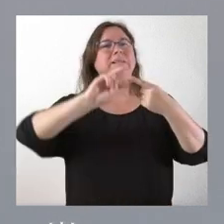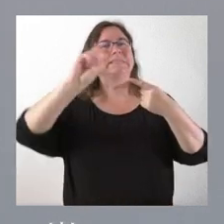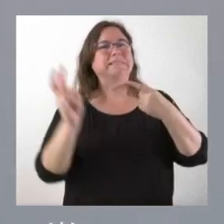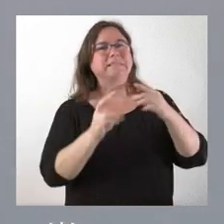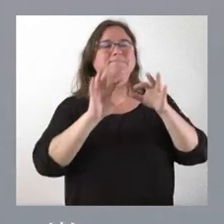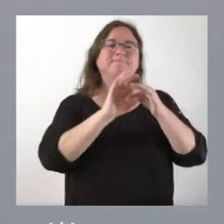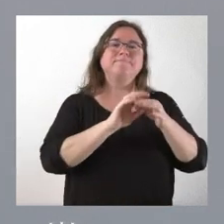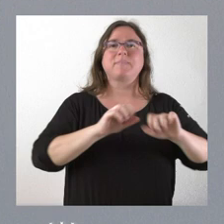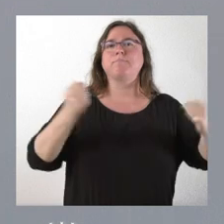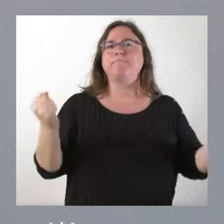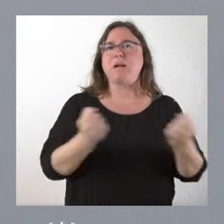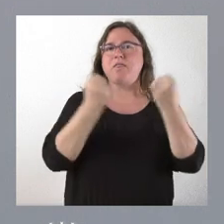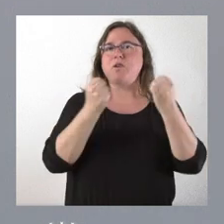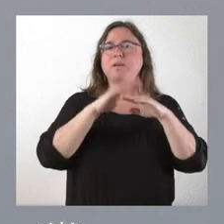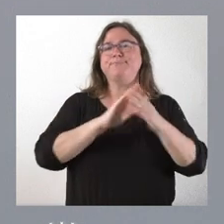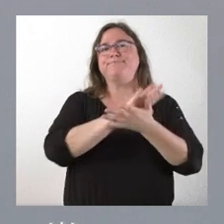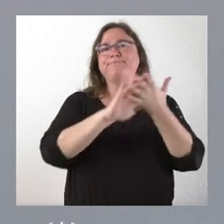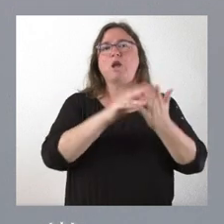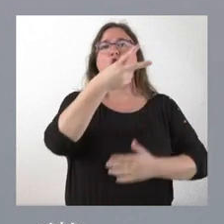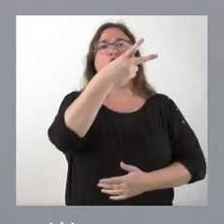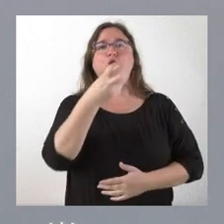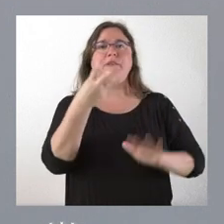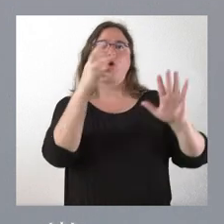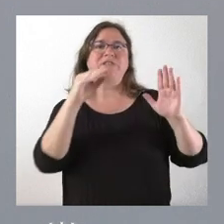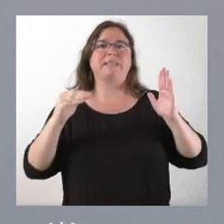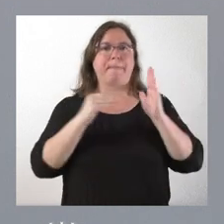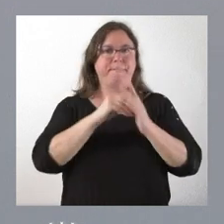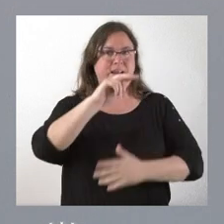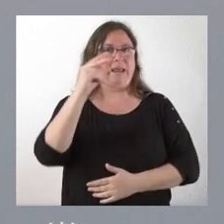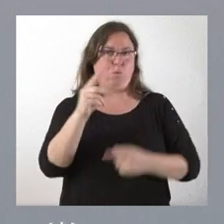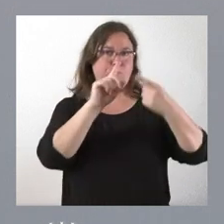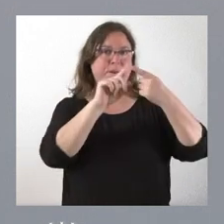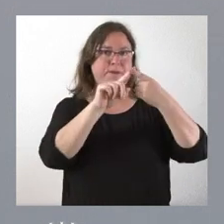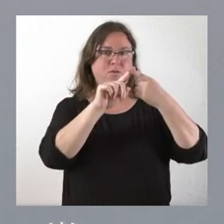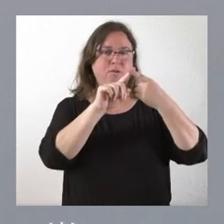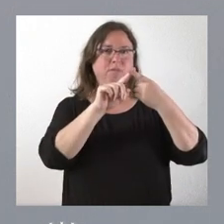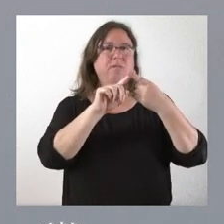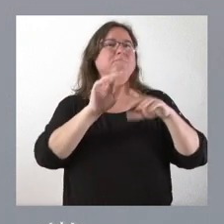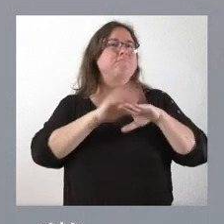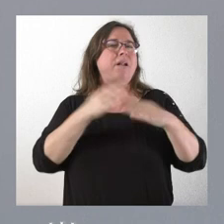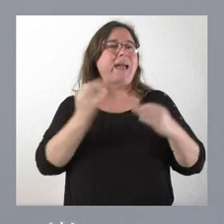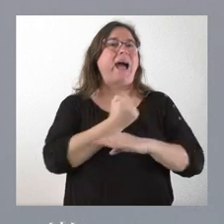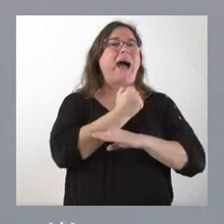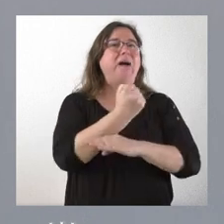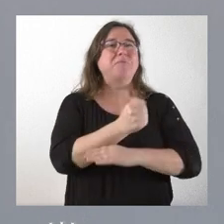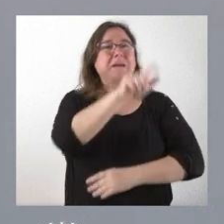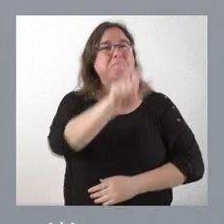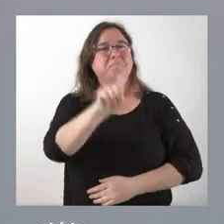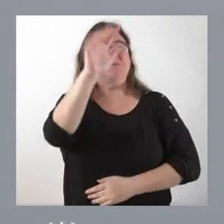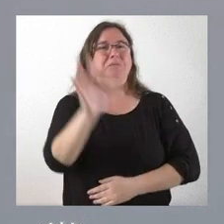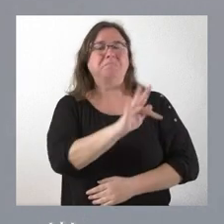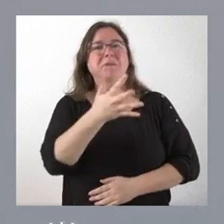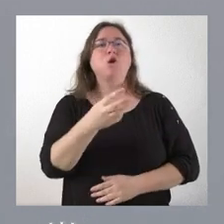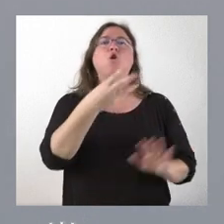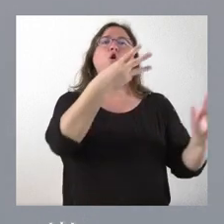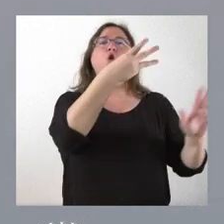actuaciones, hablamos de 280.000 euros, que pretende apoyar a unas 8.700 personas en